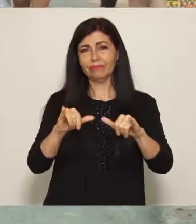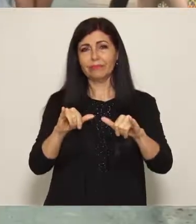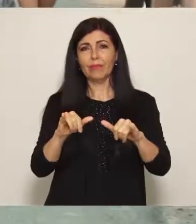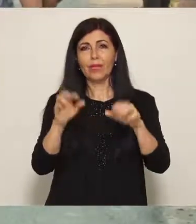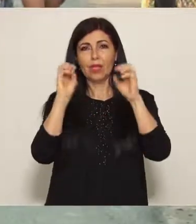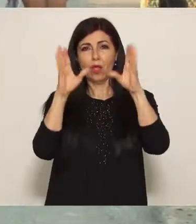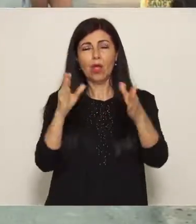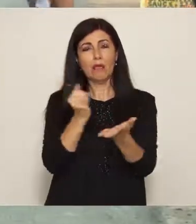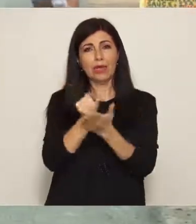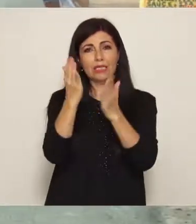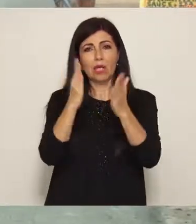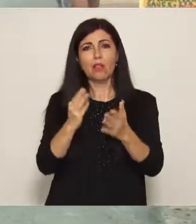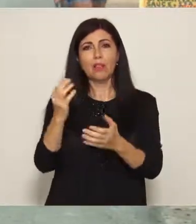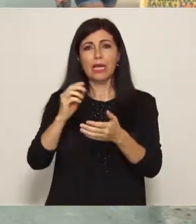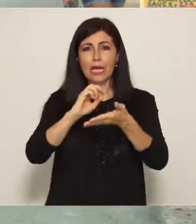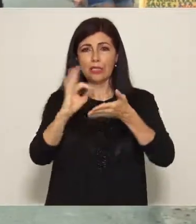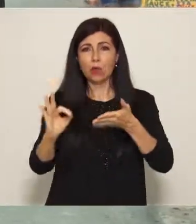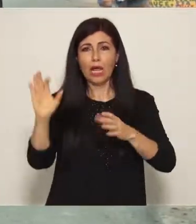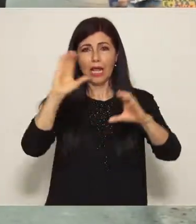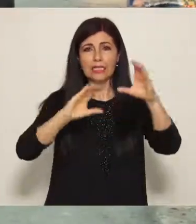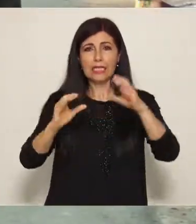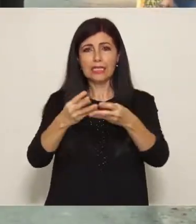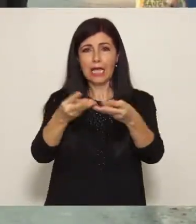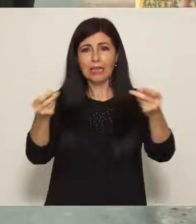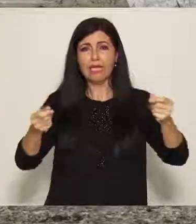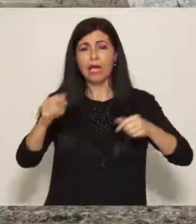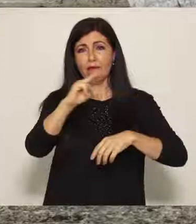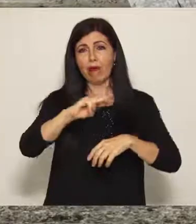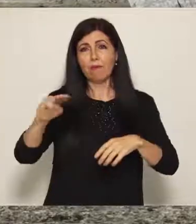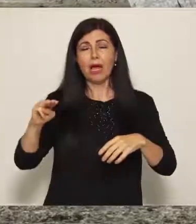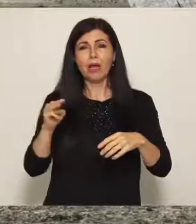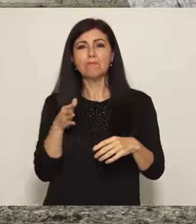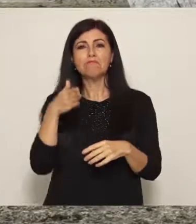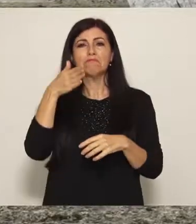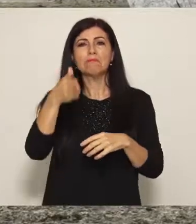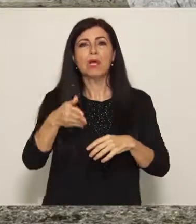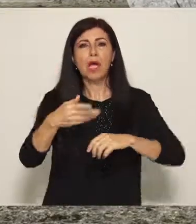como turistas extranjeros y quedaron atrapados por la belleza del lugar.